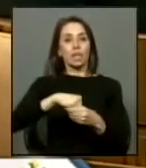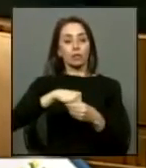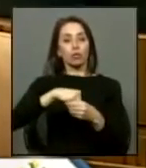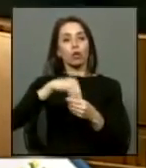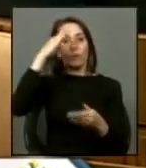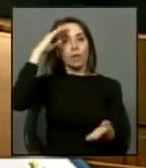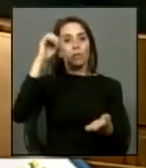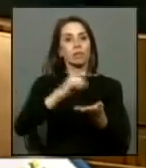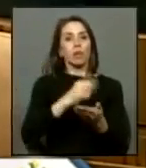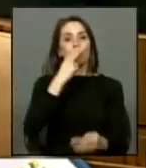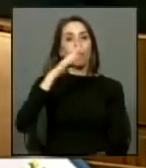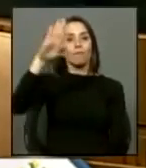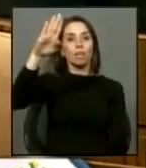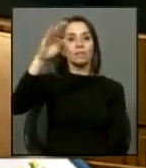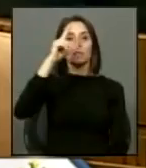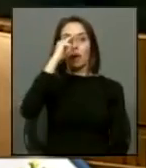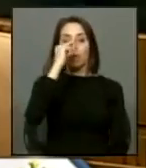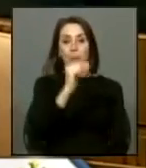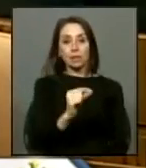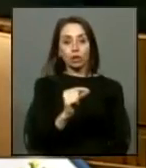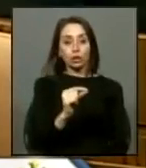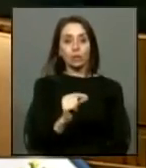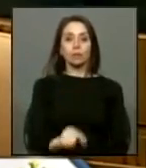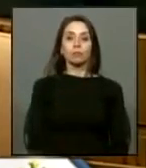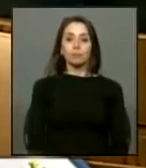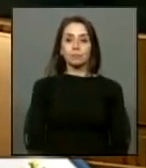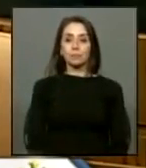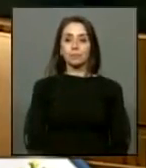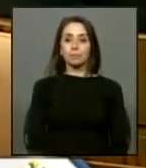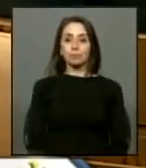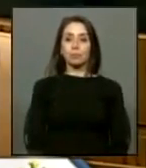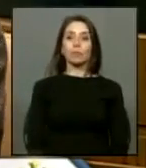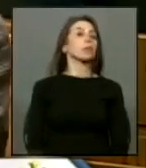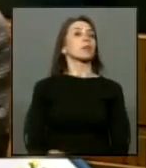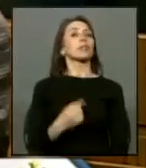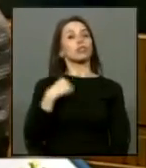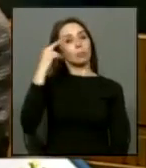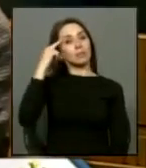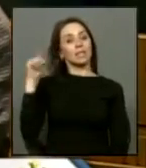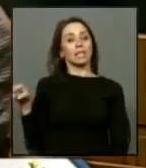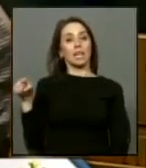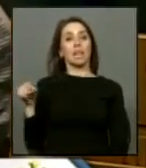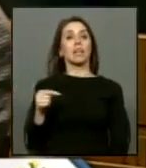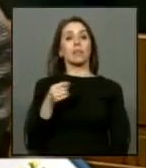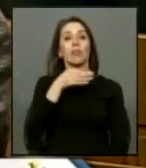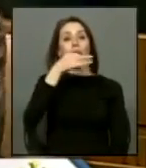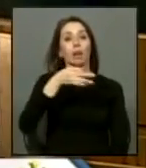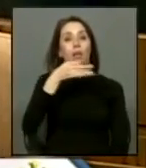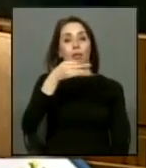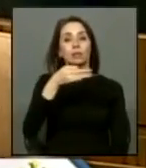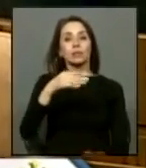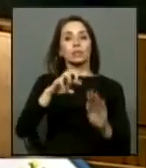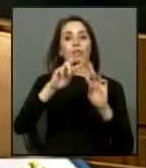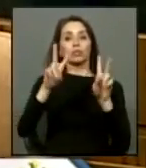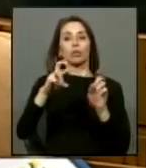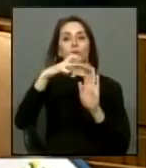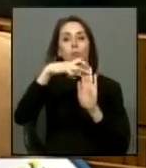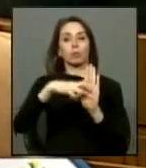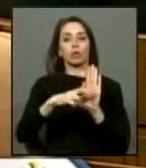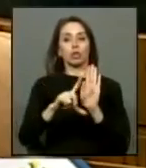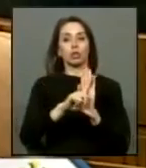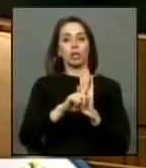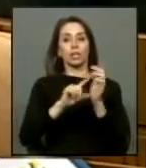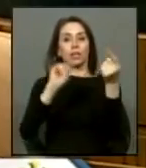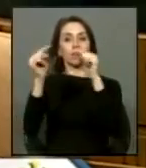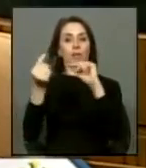Pinochet y sobre esa base se pronunciaría respecto al proyecto ley en